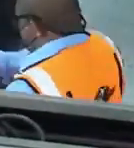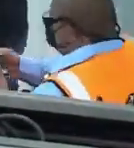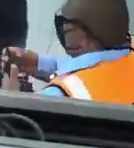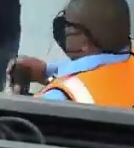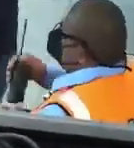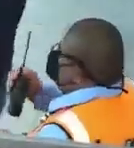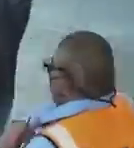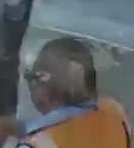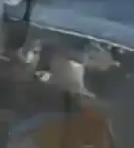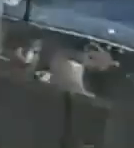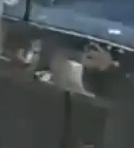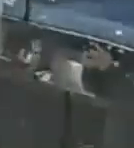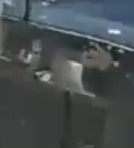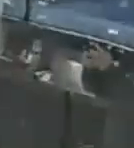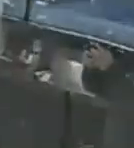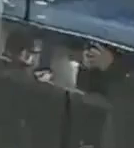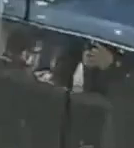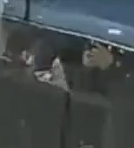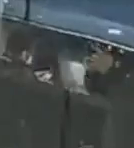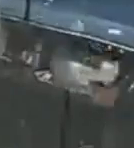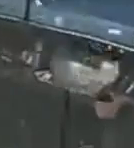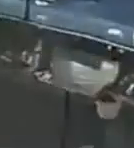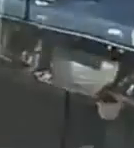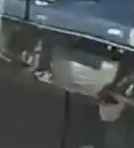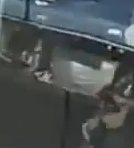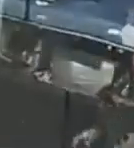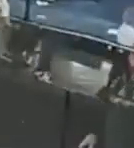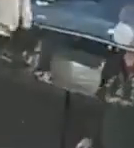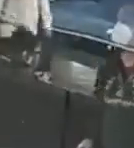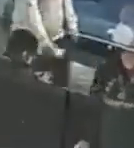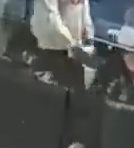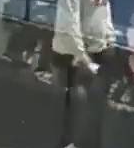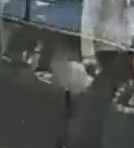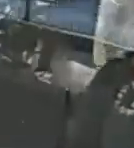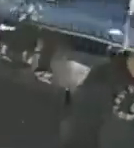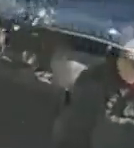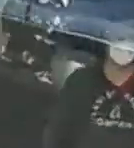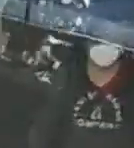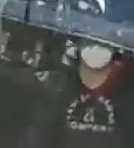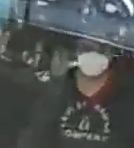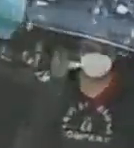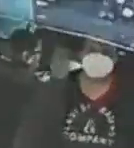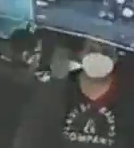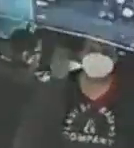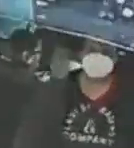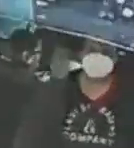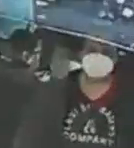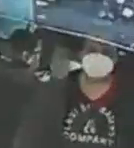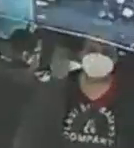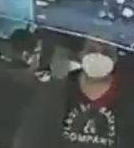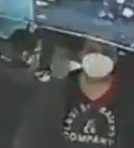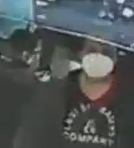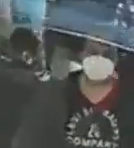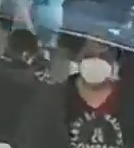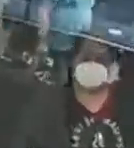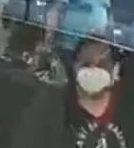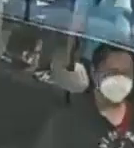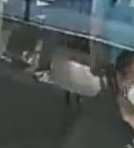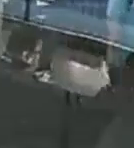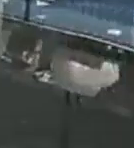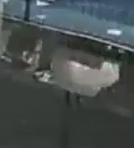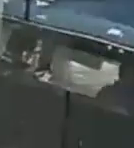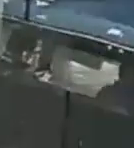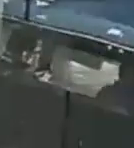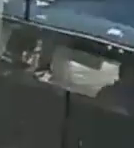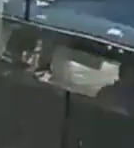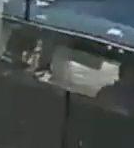favor, entregue, y él dice que no, que no tiene nada. Entonces, le vuelve a enseñar, mire, para que vea que usted lo tiene, entréguela y no hubo denuncia tampoco.